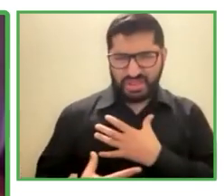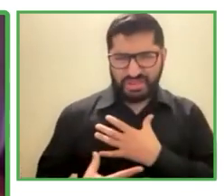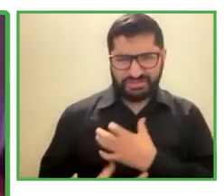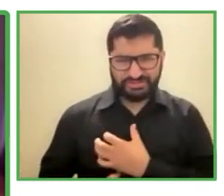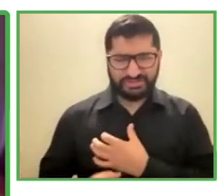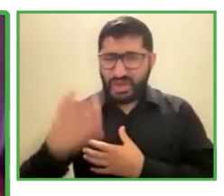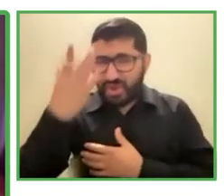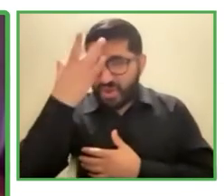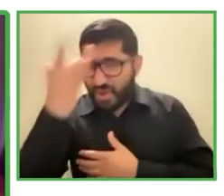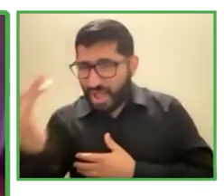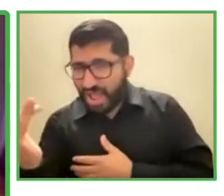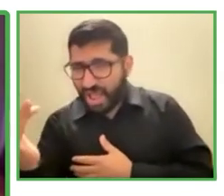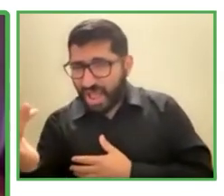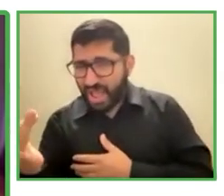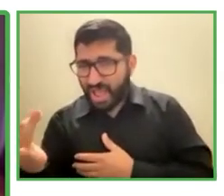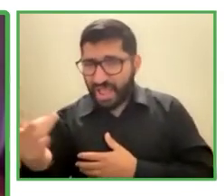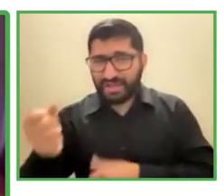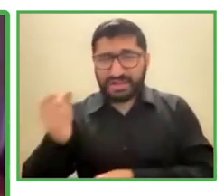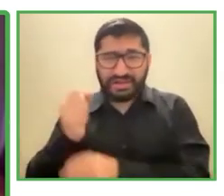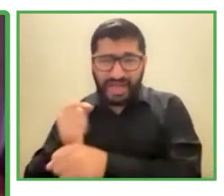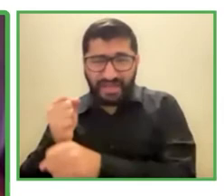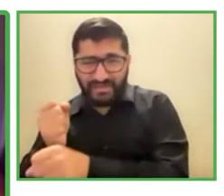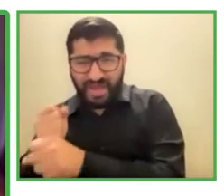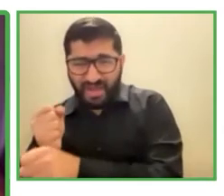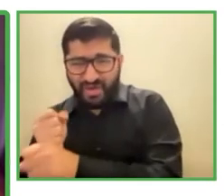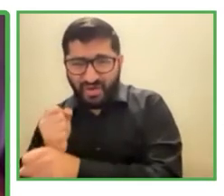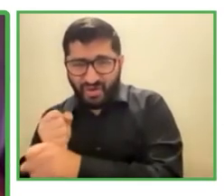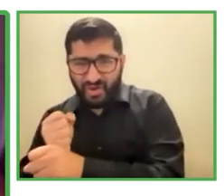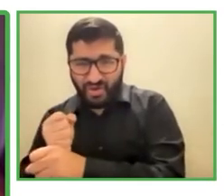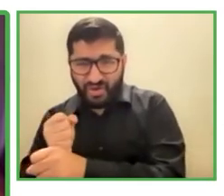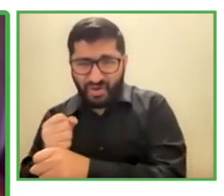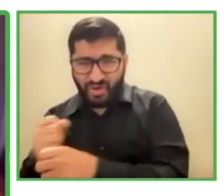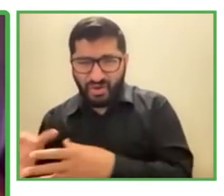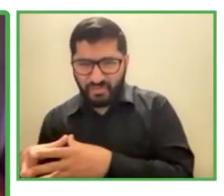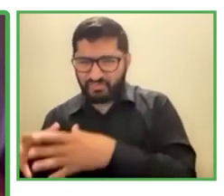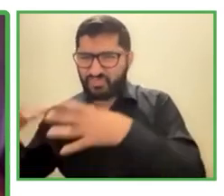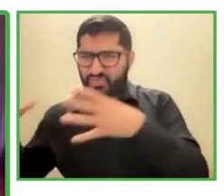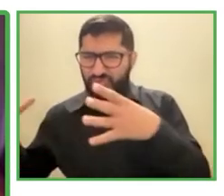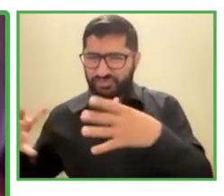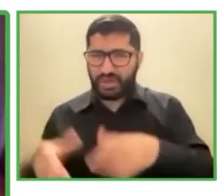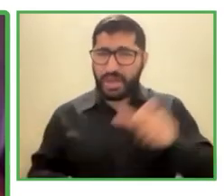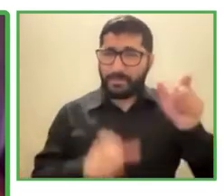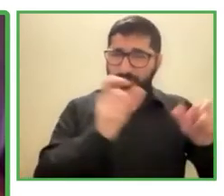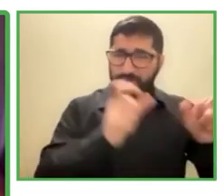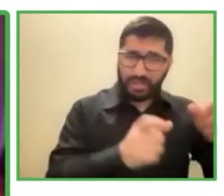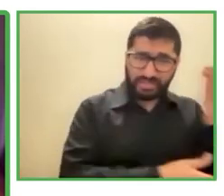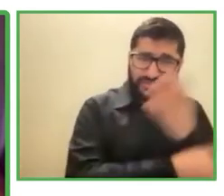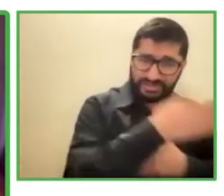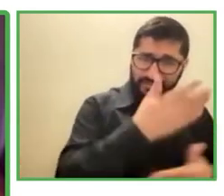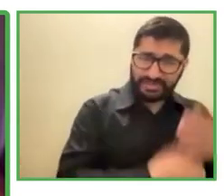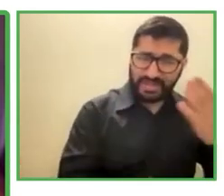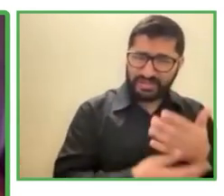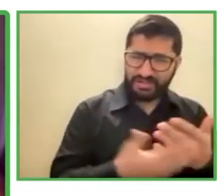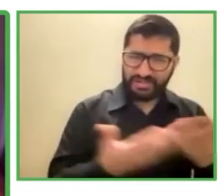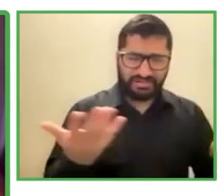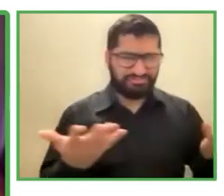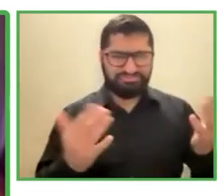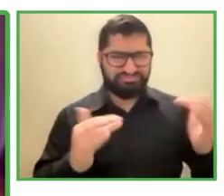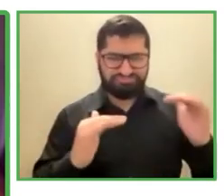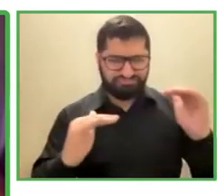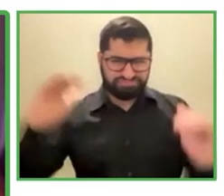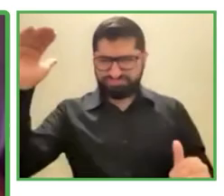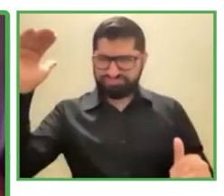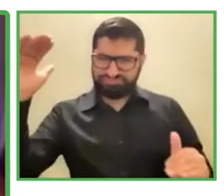poca cantidad de gente que hay trabajando bueno se con Chile da la opción de trabajo para cualquier persona